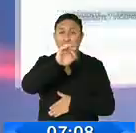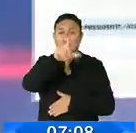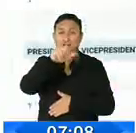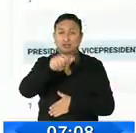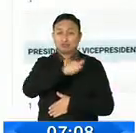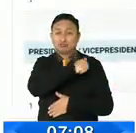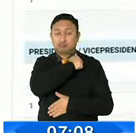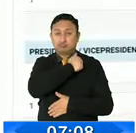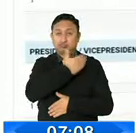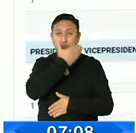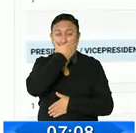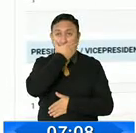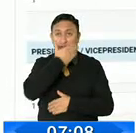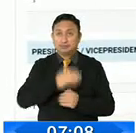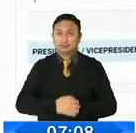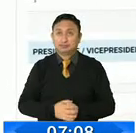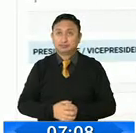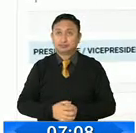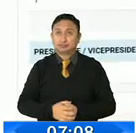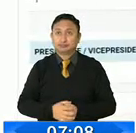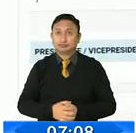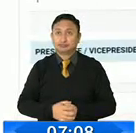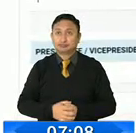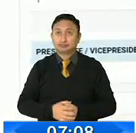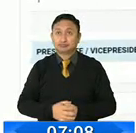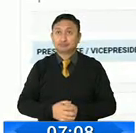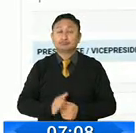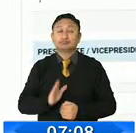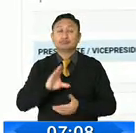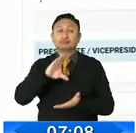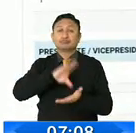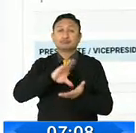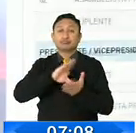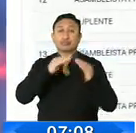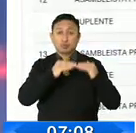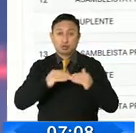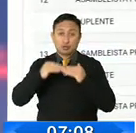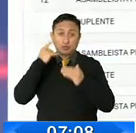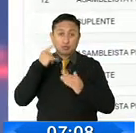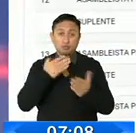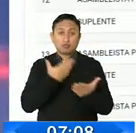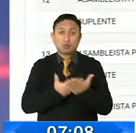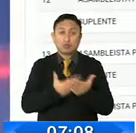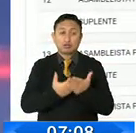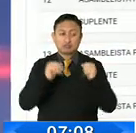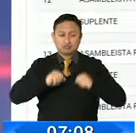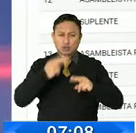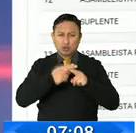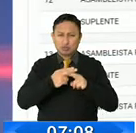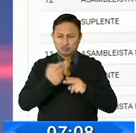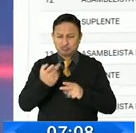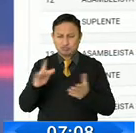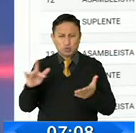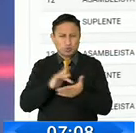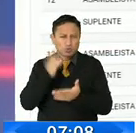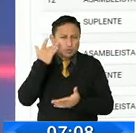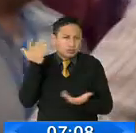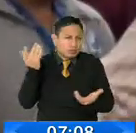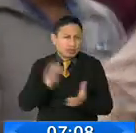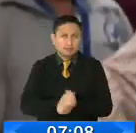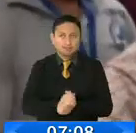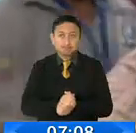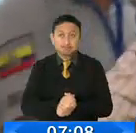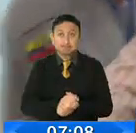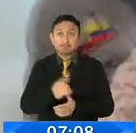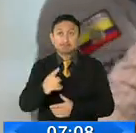Entre las opciones que propone el centro democrático como sus candidatos, varios nombres llaman la atención. Uno de ellos, Pablo